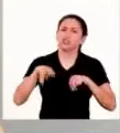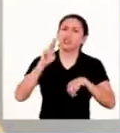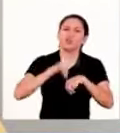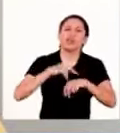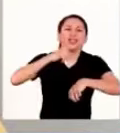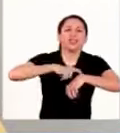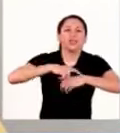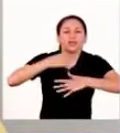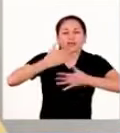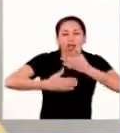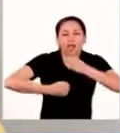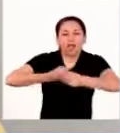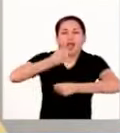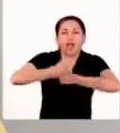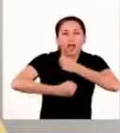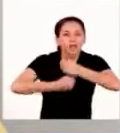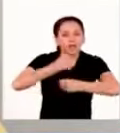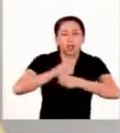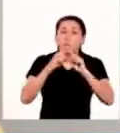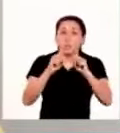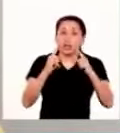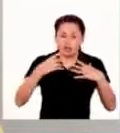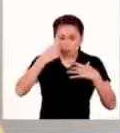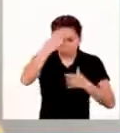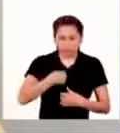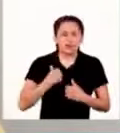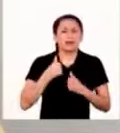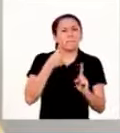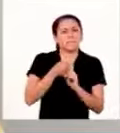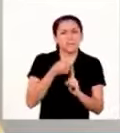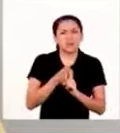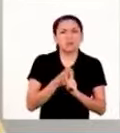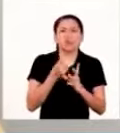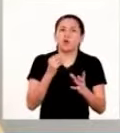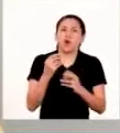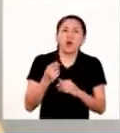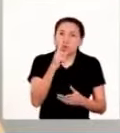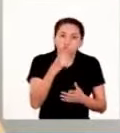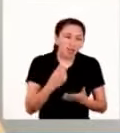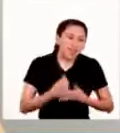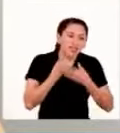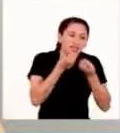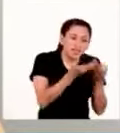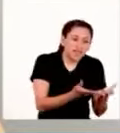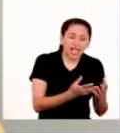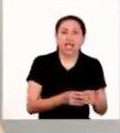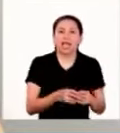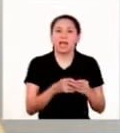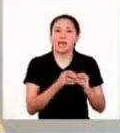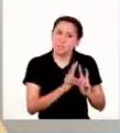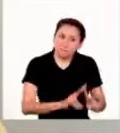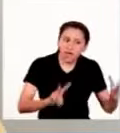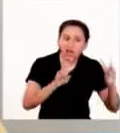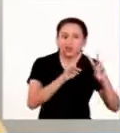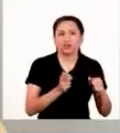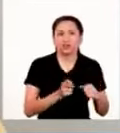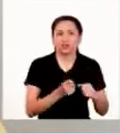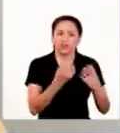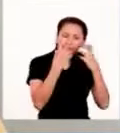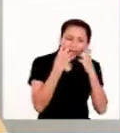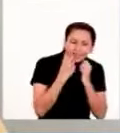paso del tiempo, pero que siguen siendo ellos mismos. Es vital ayudarlos a aceptar esta nueva imagen,